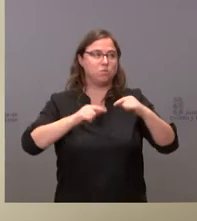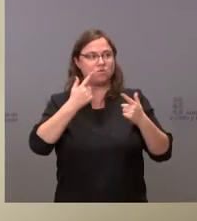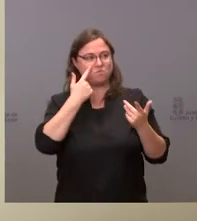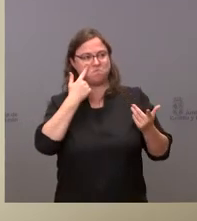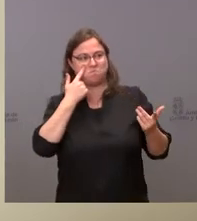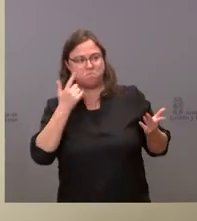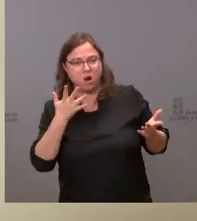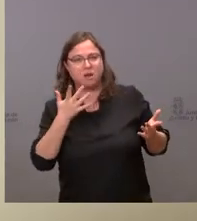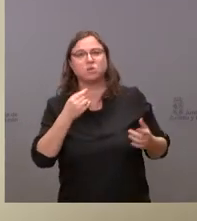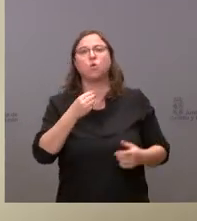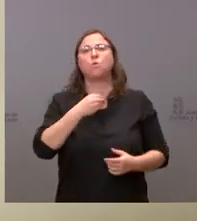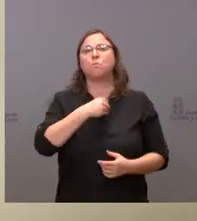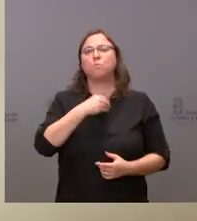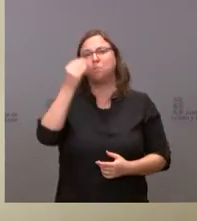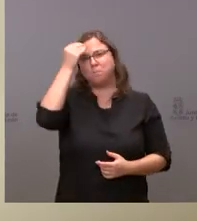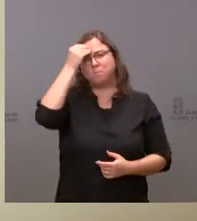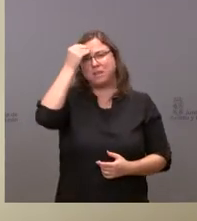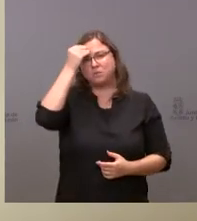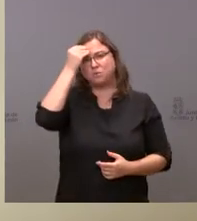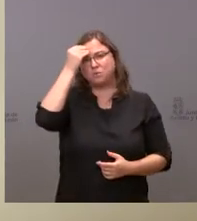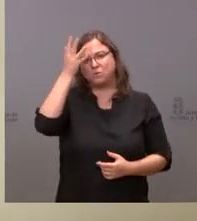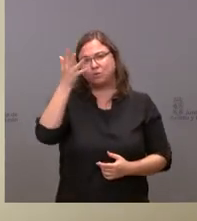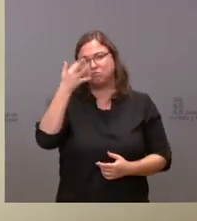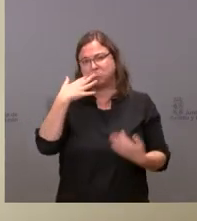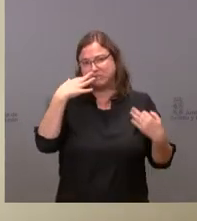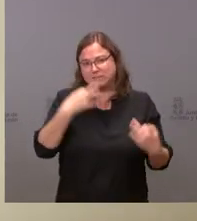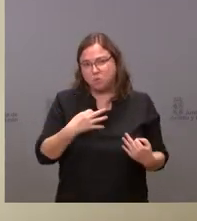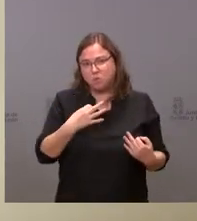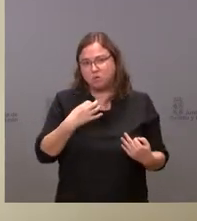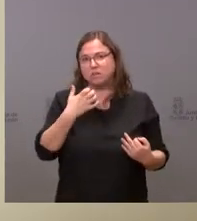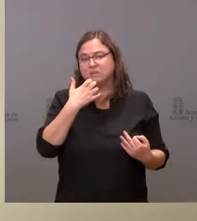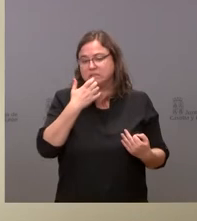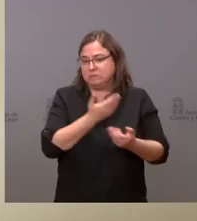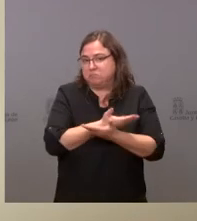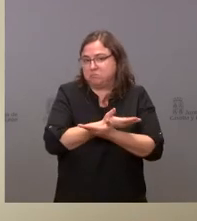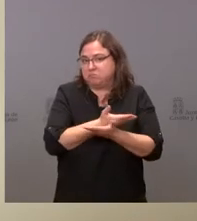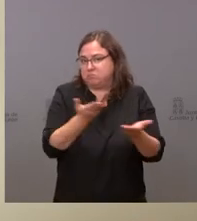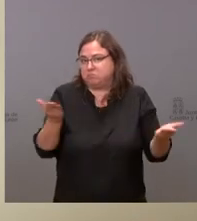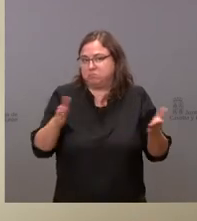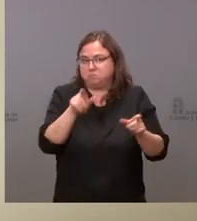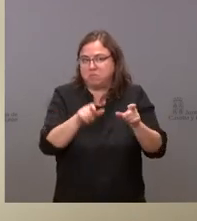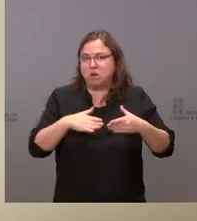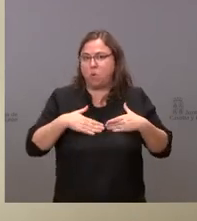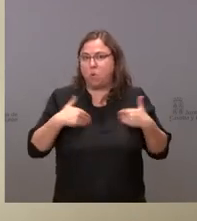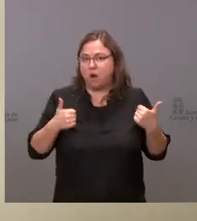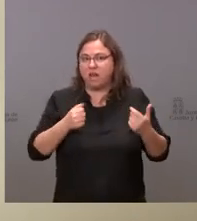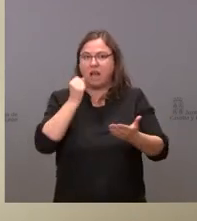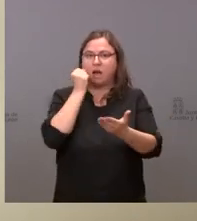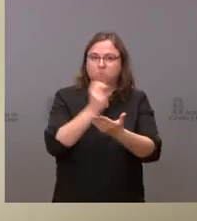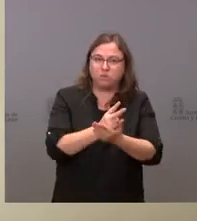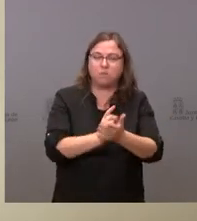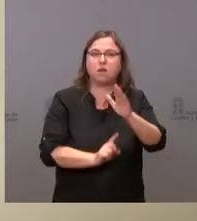seguro de que cualquiera que apueste por el crecimiento en la comunidad